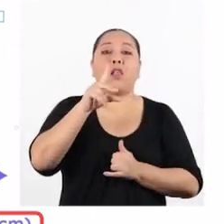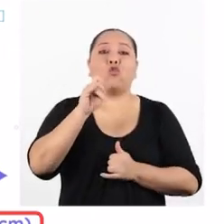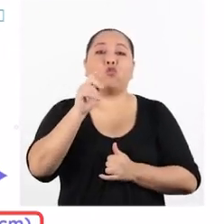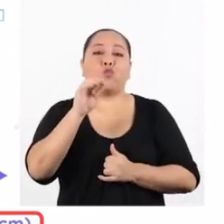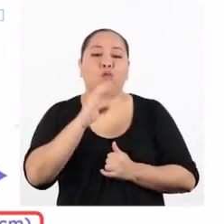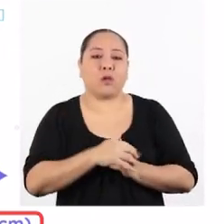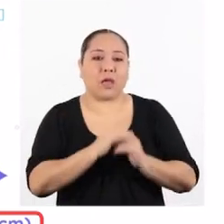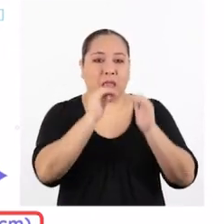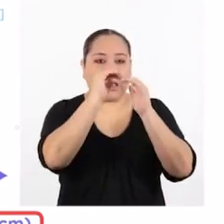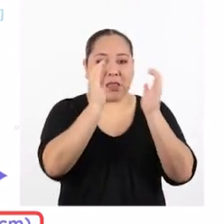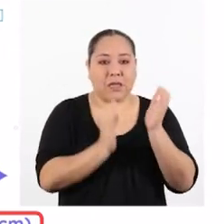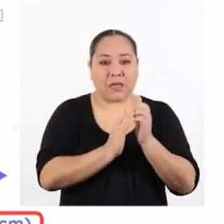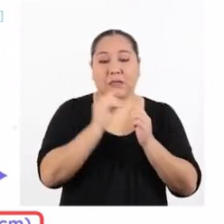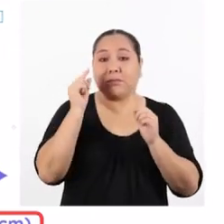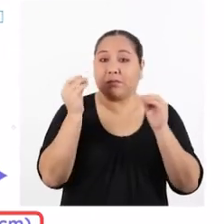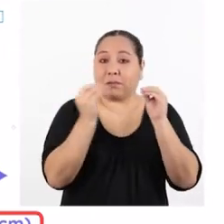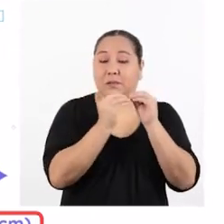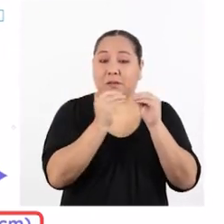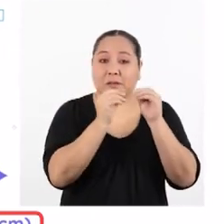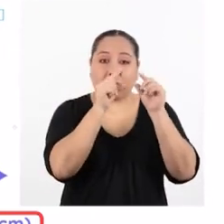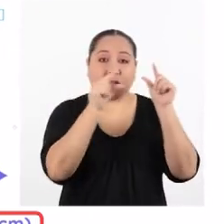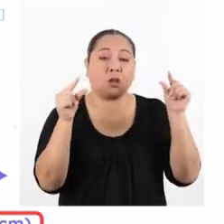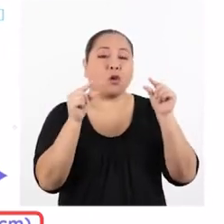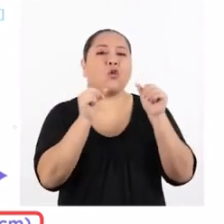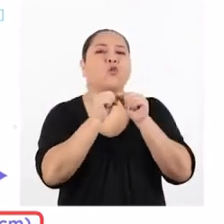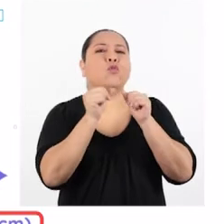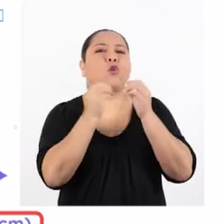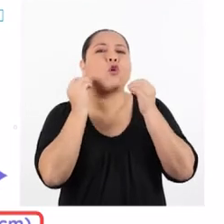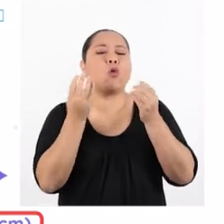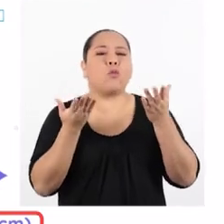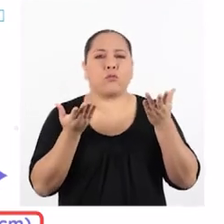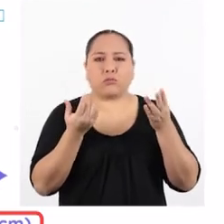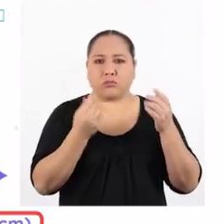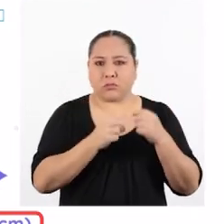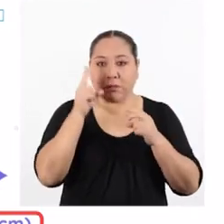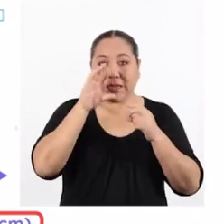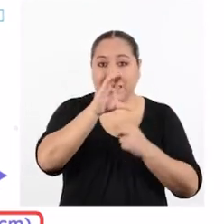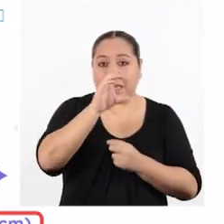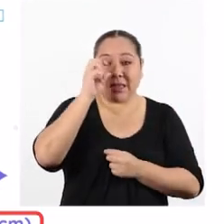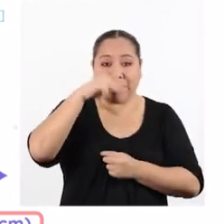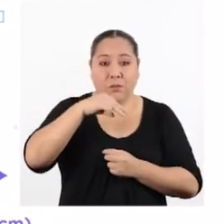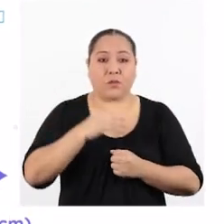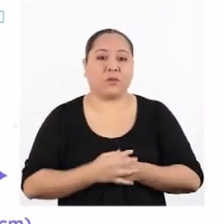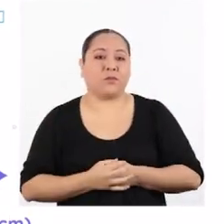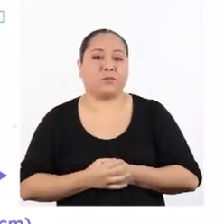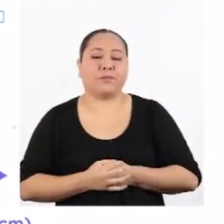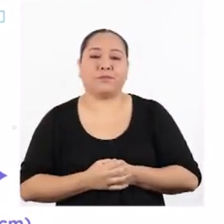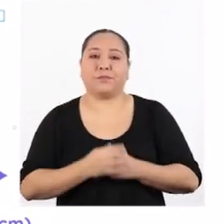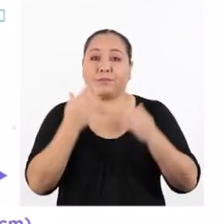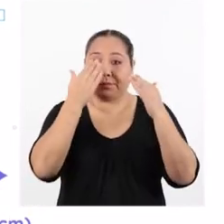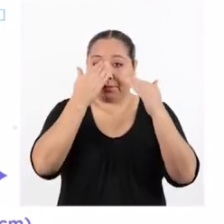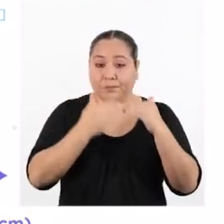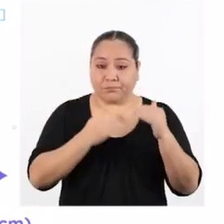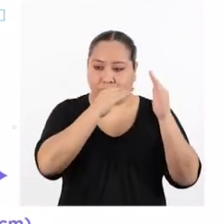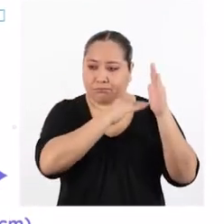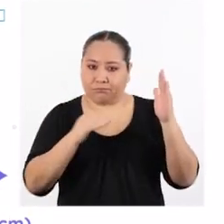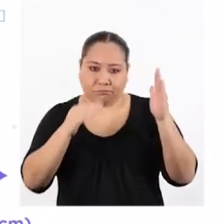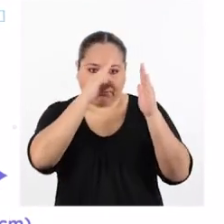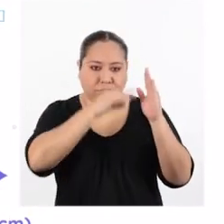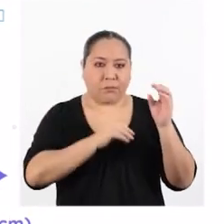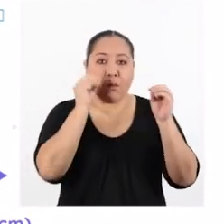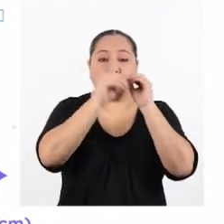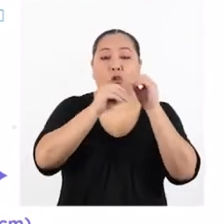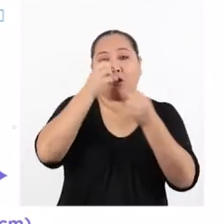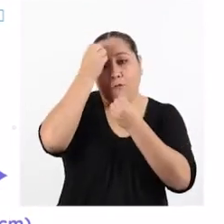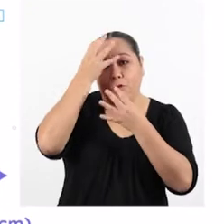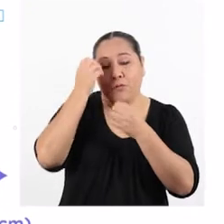entre paréntesis aparece la unidad de medida, que es centímetros. Y aquí vamos completando datos.